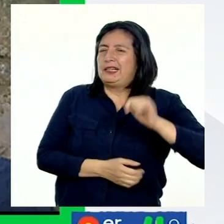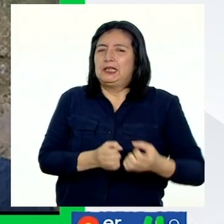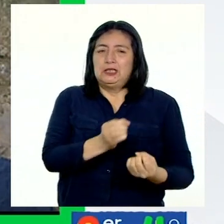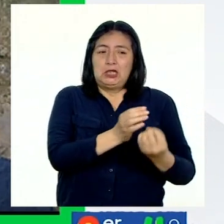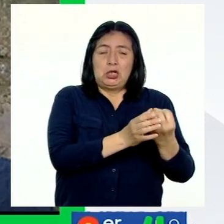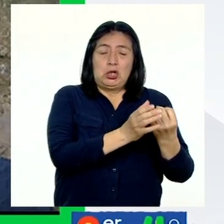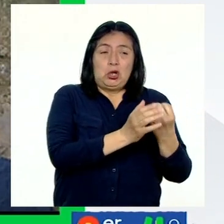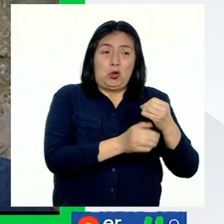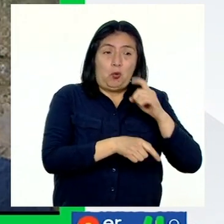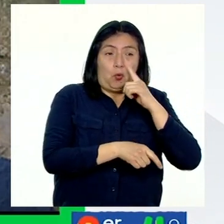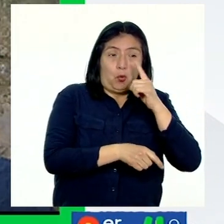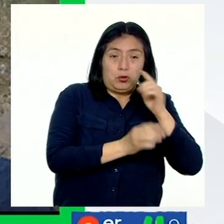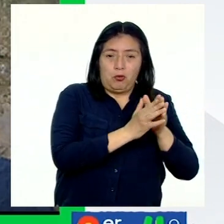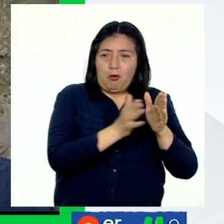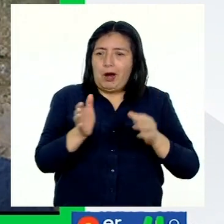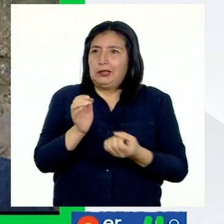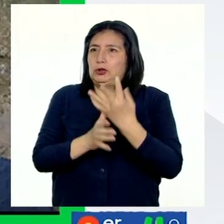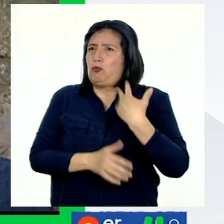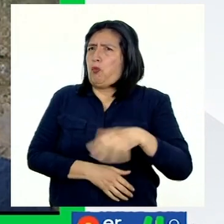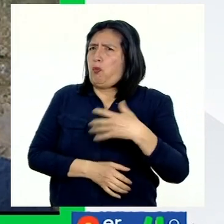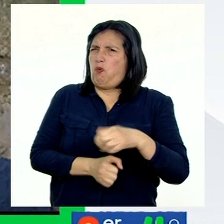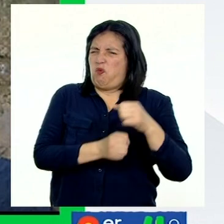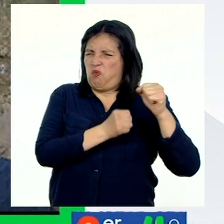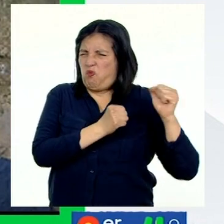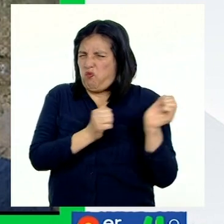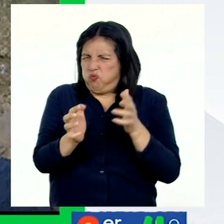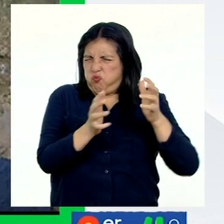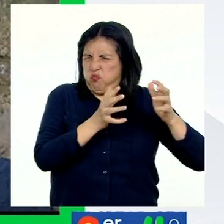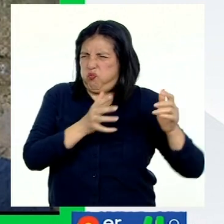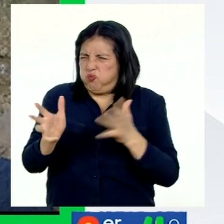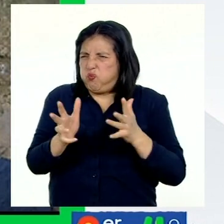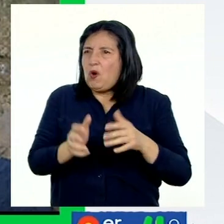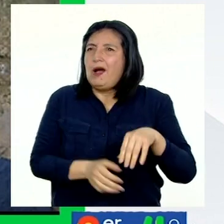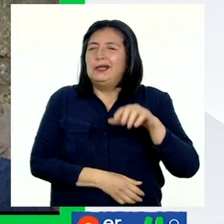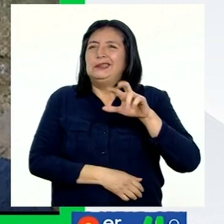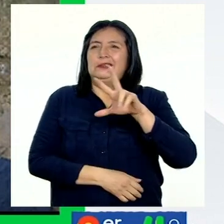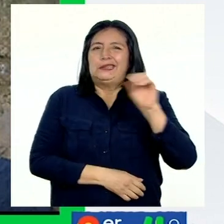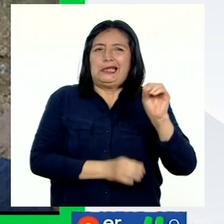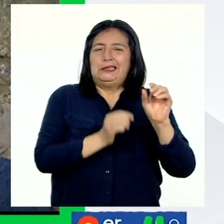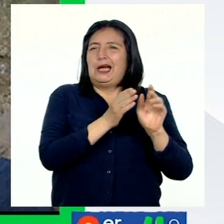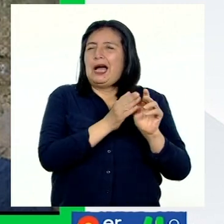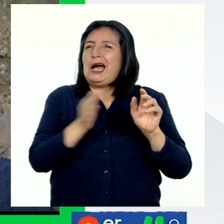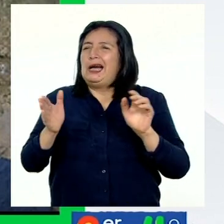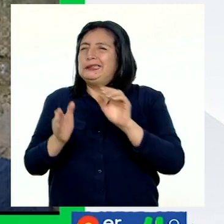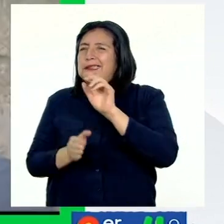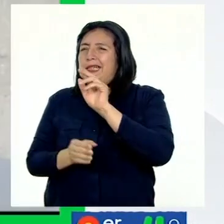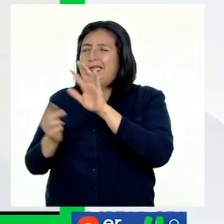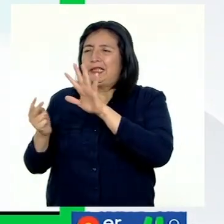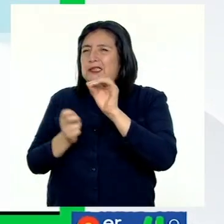en los meses de julio a septiembre son fuertes y llegan a tener una velocidad de 30 a 70 kilómetros por hora.